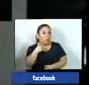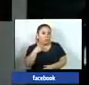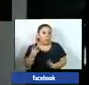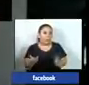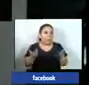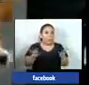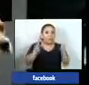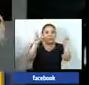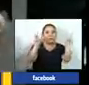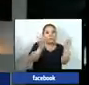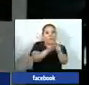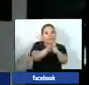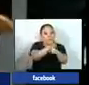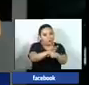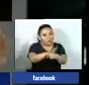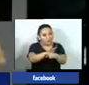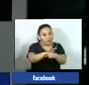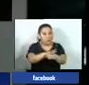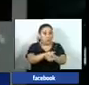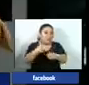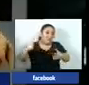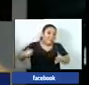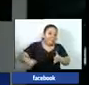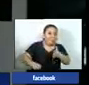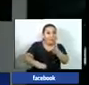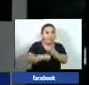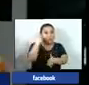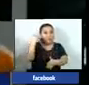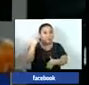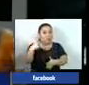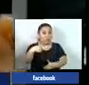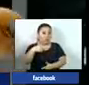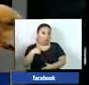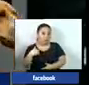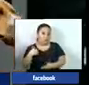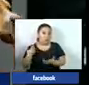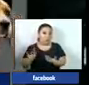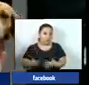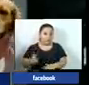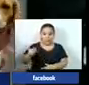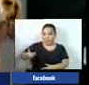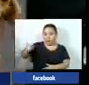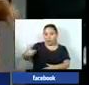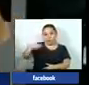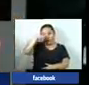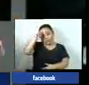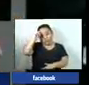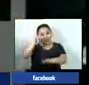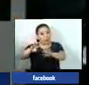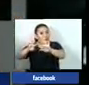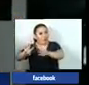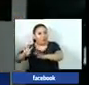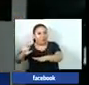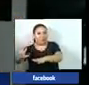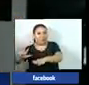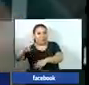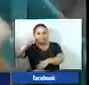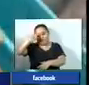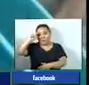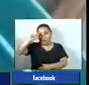la pandemia lastimosamente nosotros teníamos ya nueve años de estar en una empresa laborando